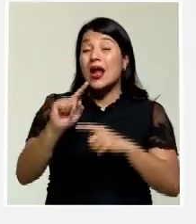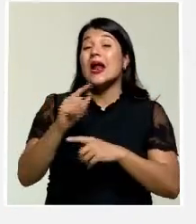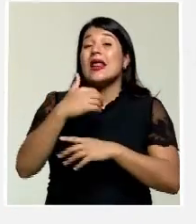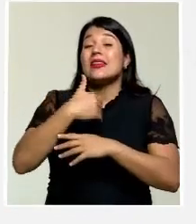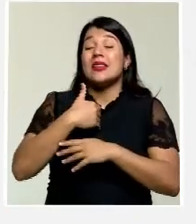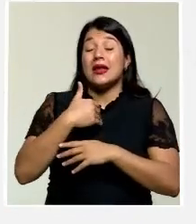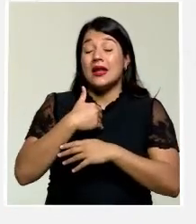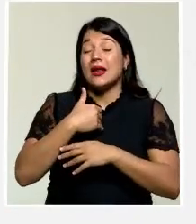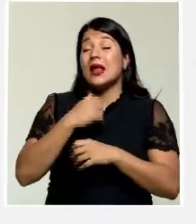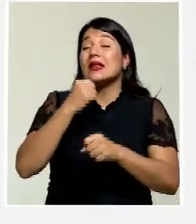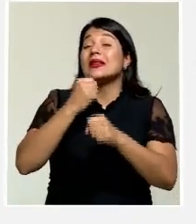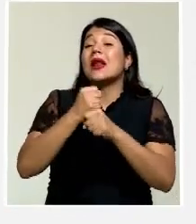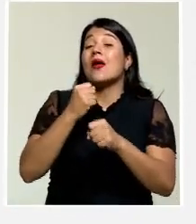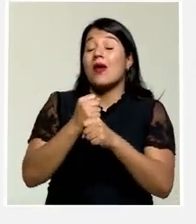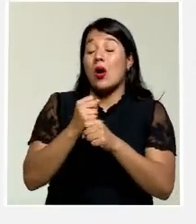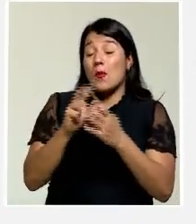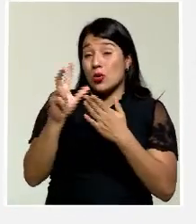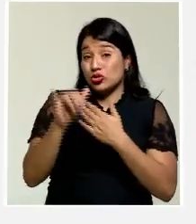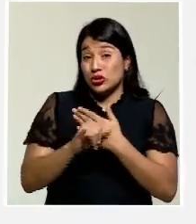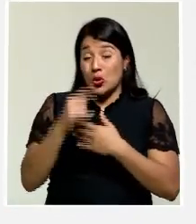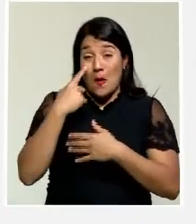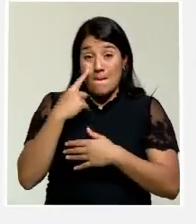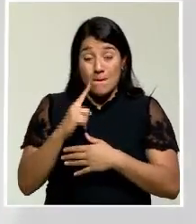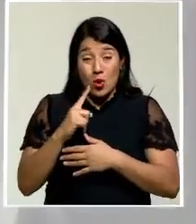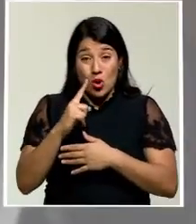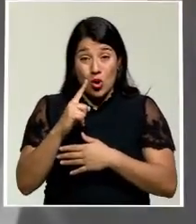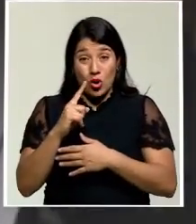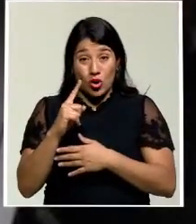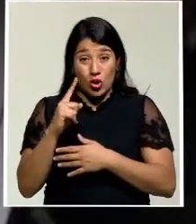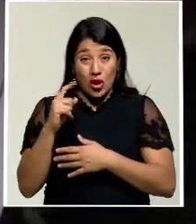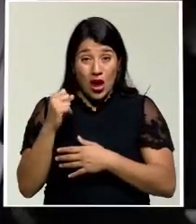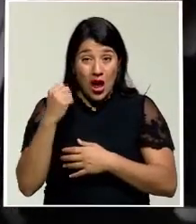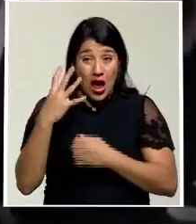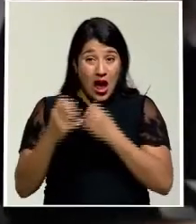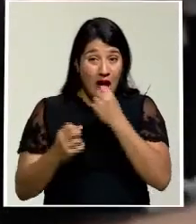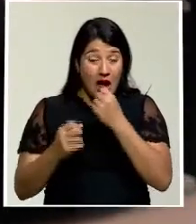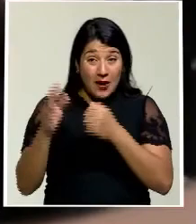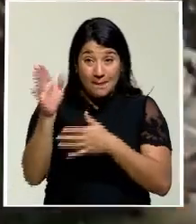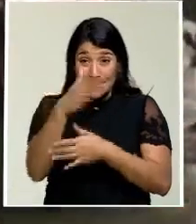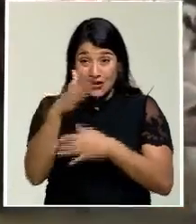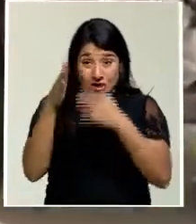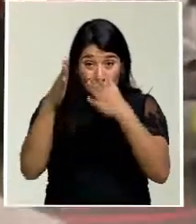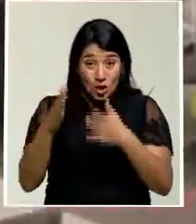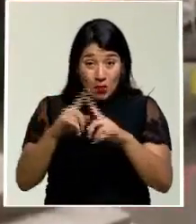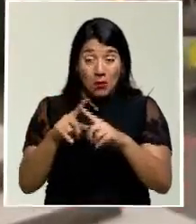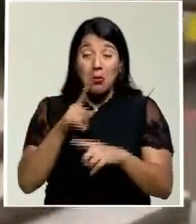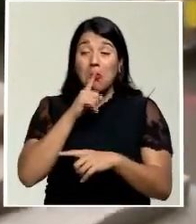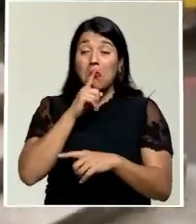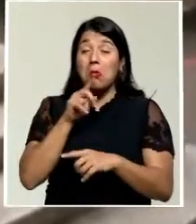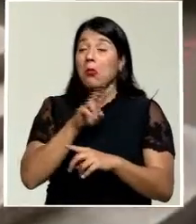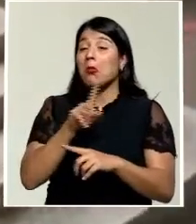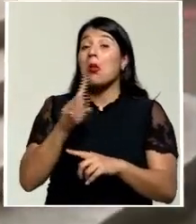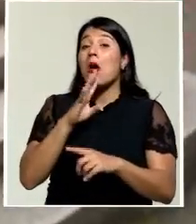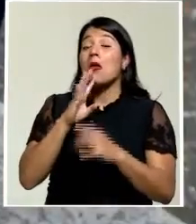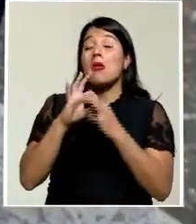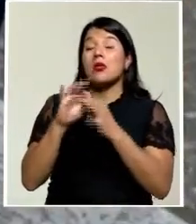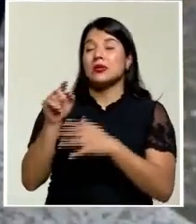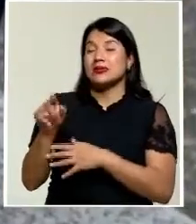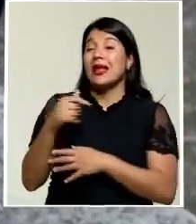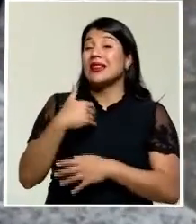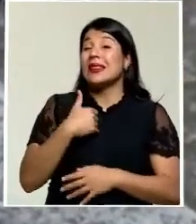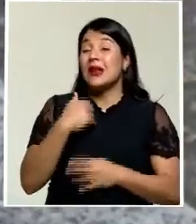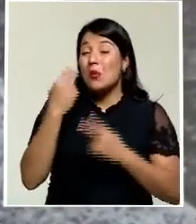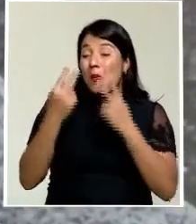artistas que prácticamente no se habla de ellas. Entonces tenemos visitas de tres,